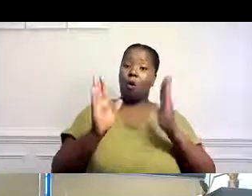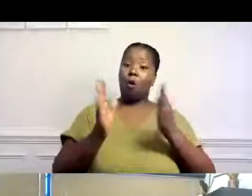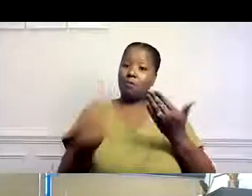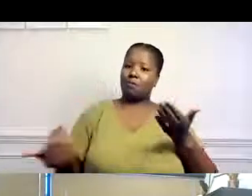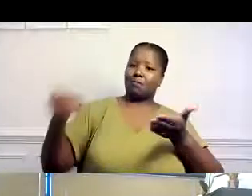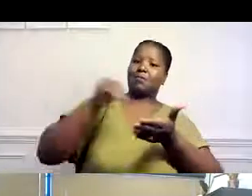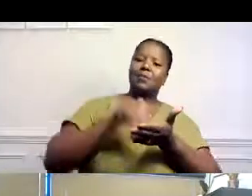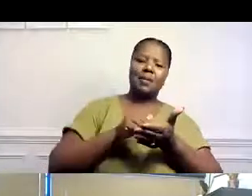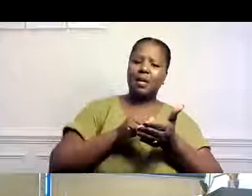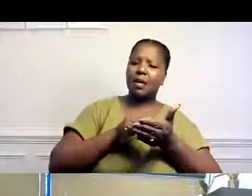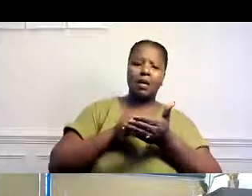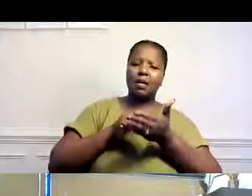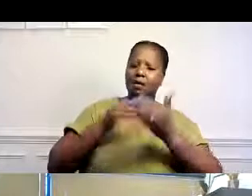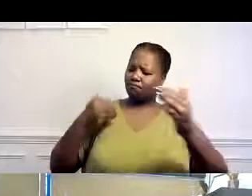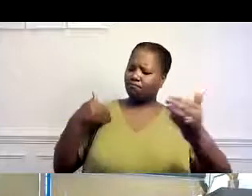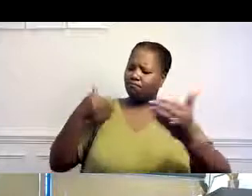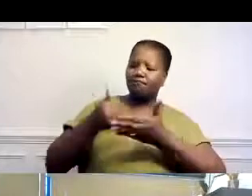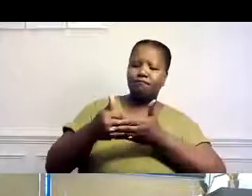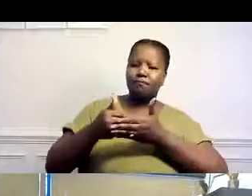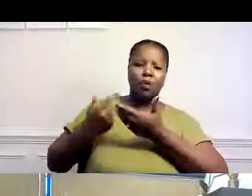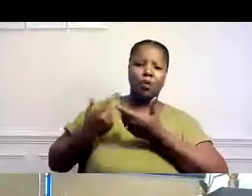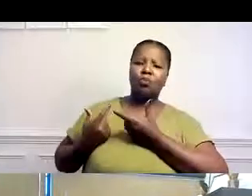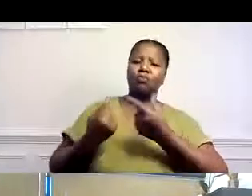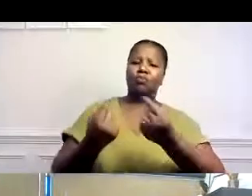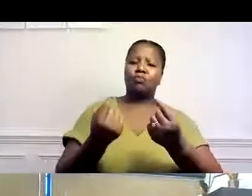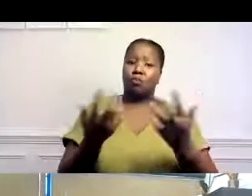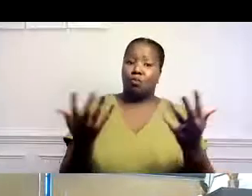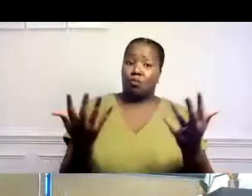pasos para poder abrir de una manera bien segura,